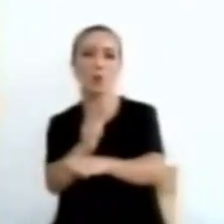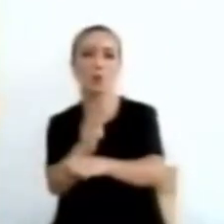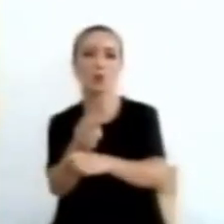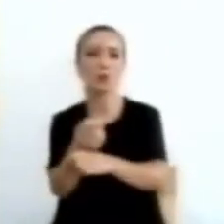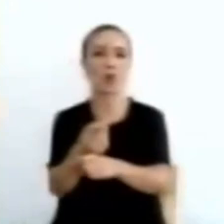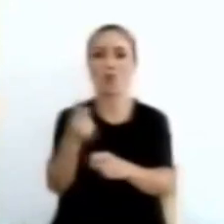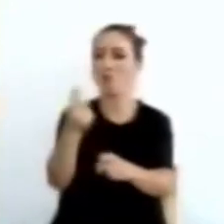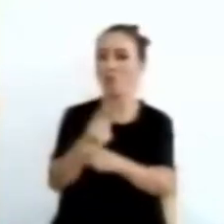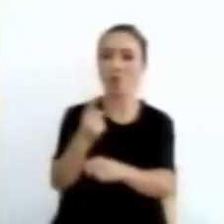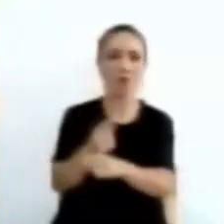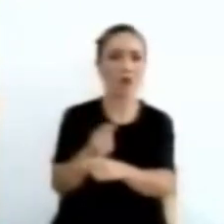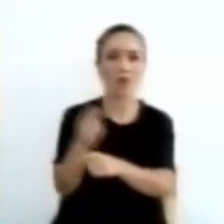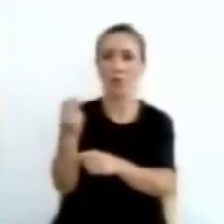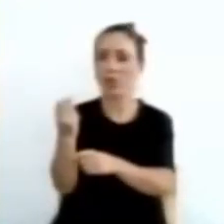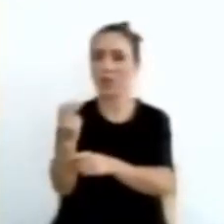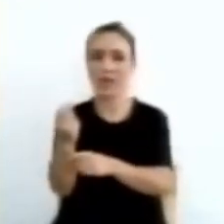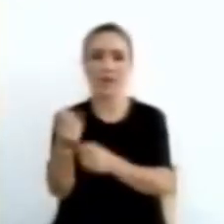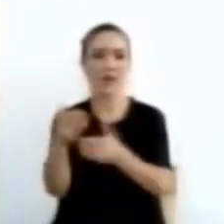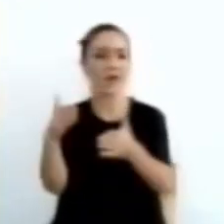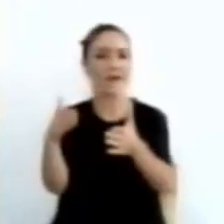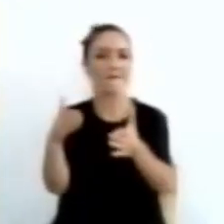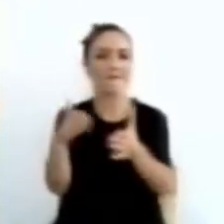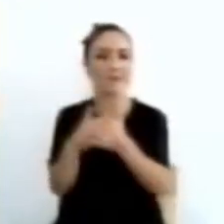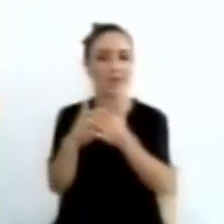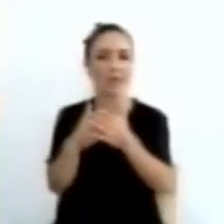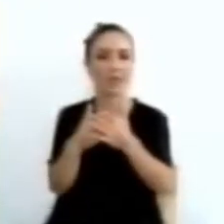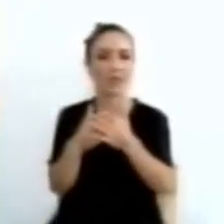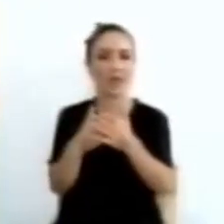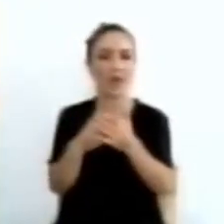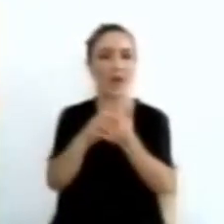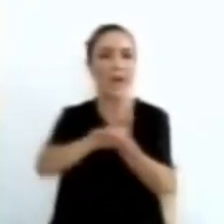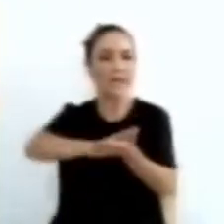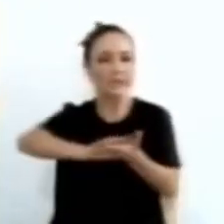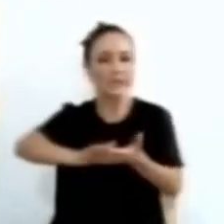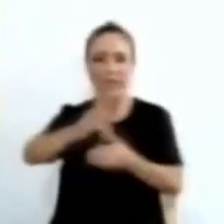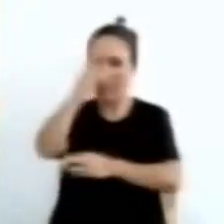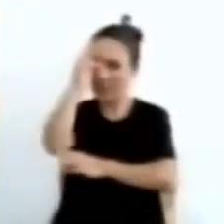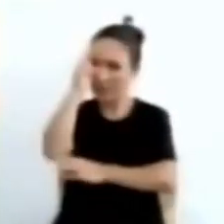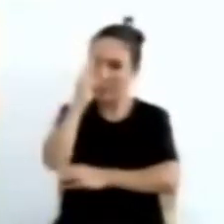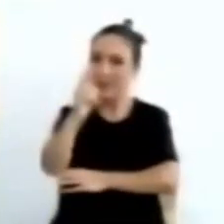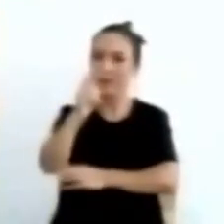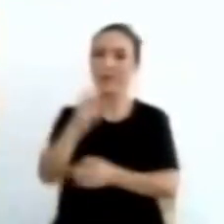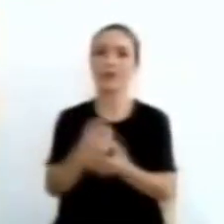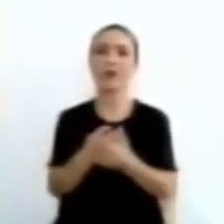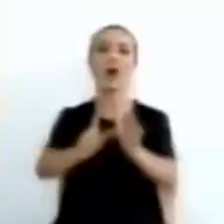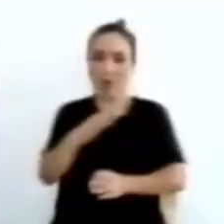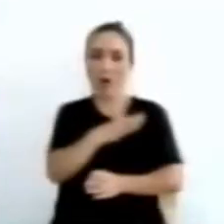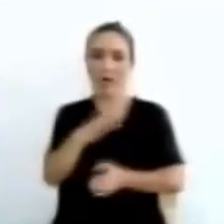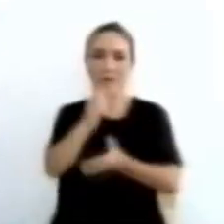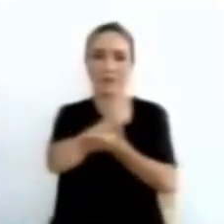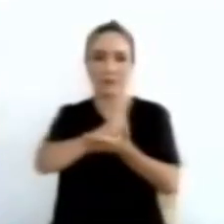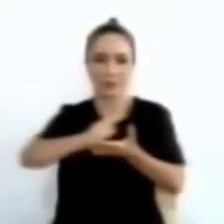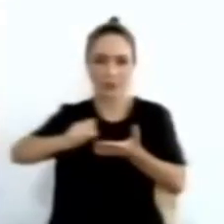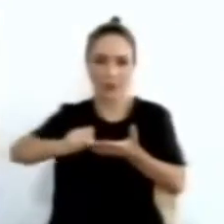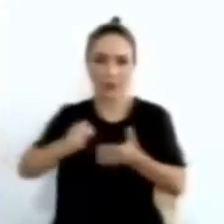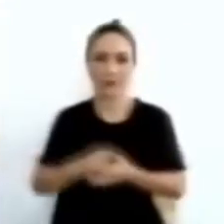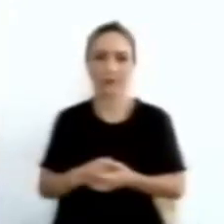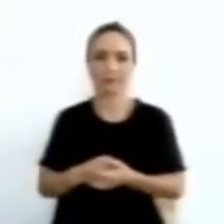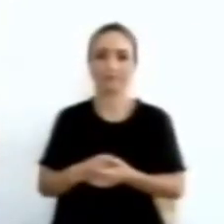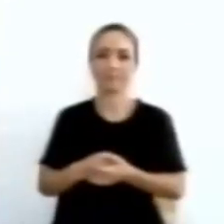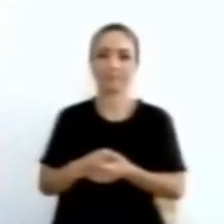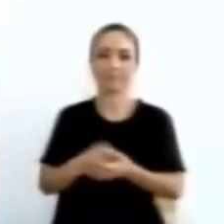perjuicio de la dignidad humana y el respeto a las leyes de la república.